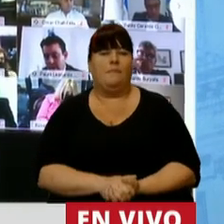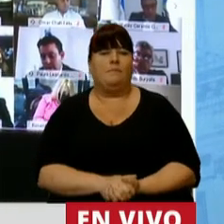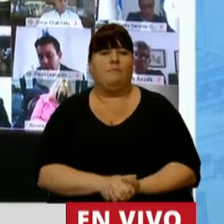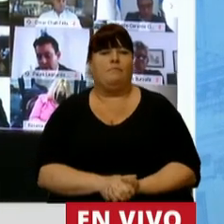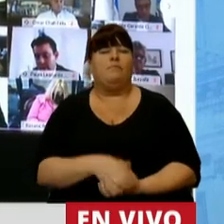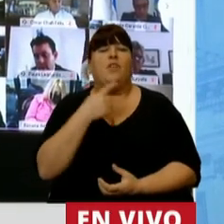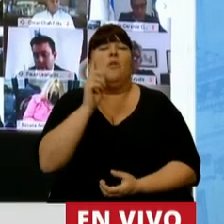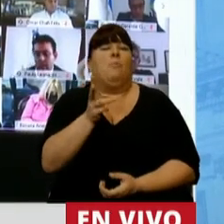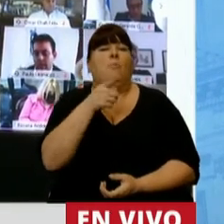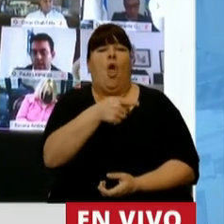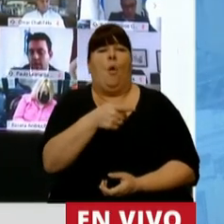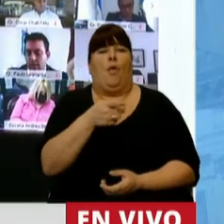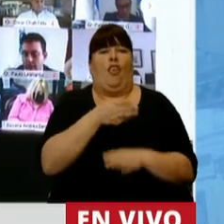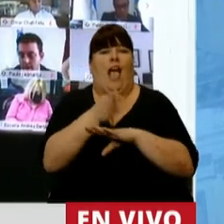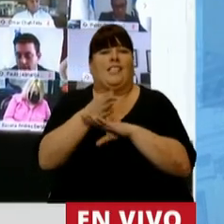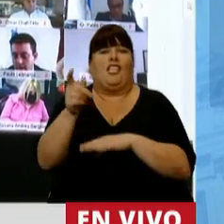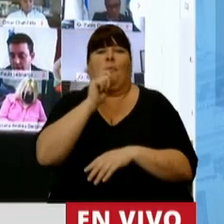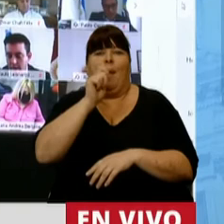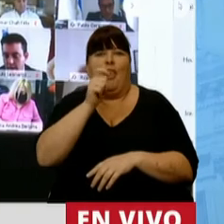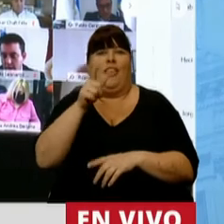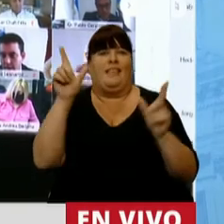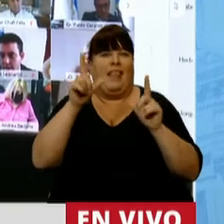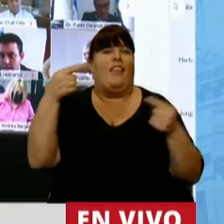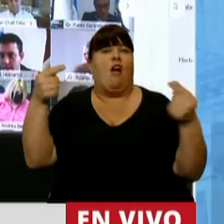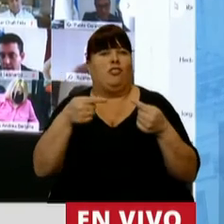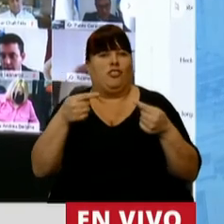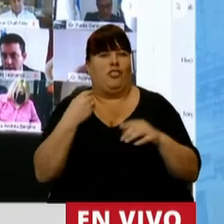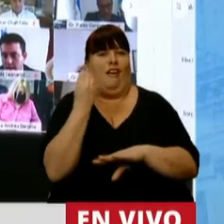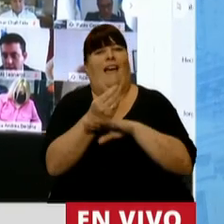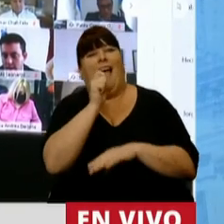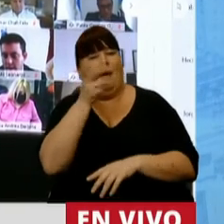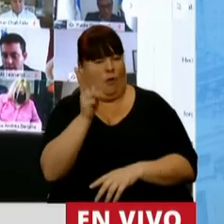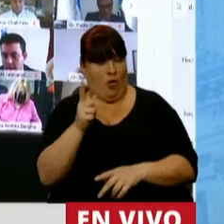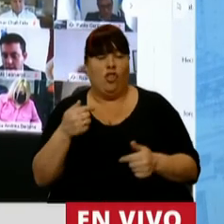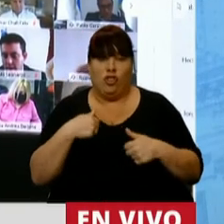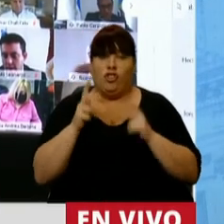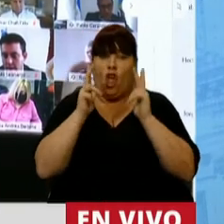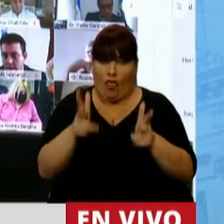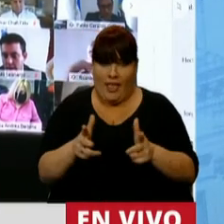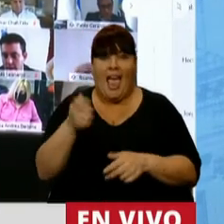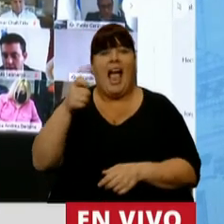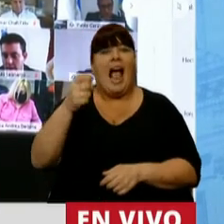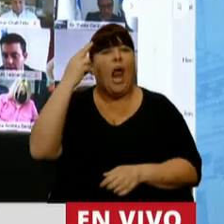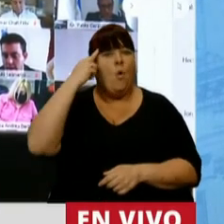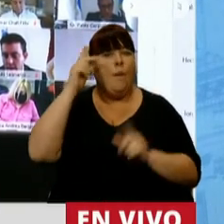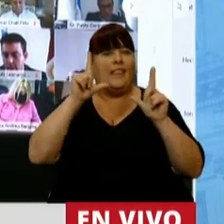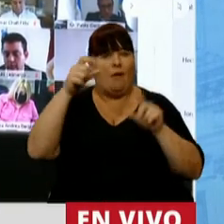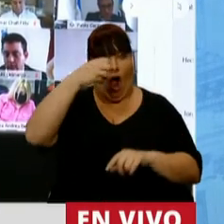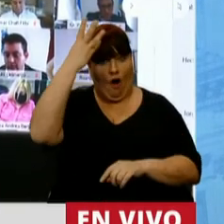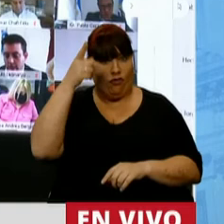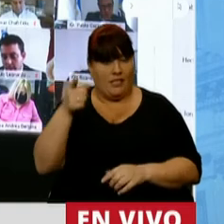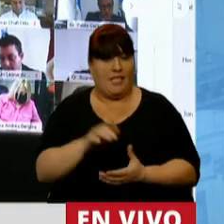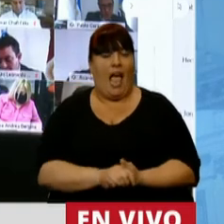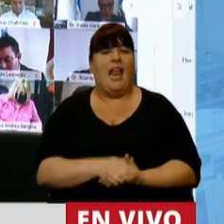se cercena en la posibilidad de acceso a los medios de comunicación de la oposición. Dije que el Canal 9 de televisión oficial